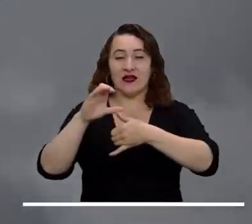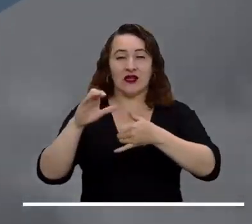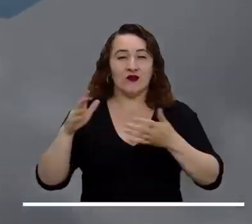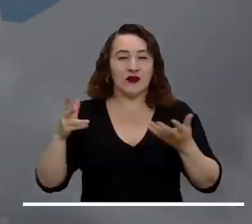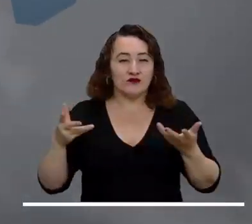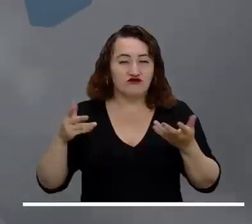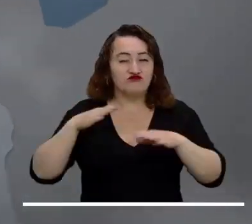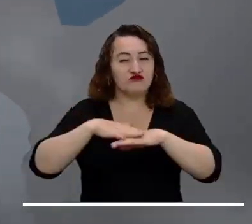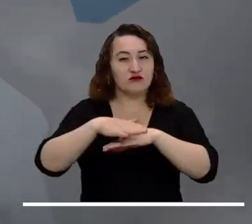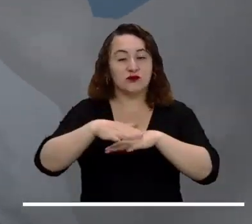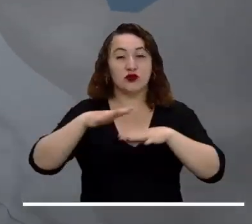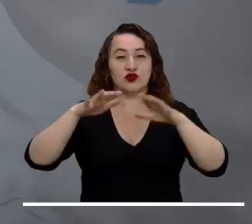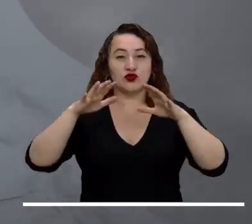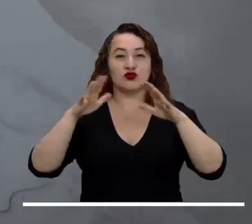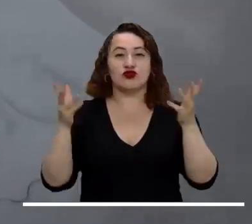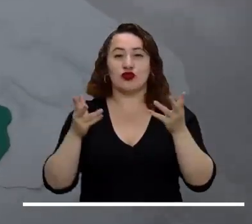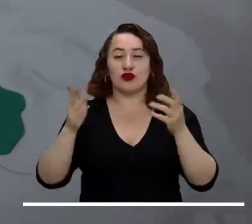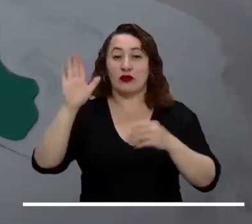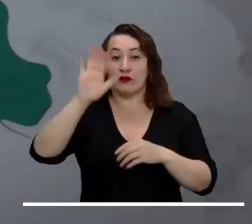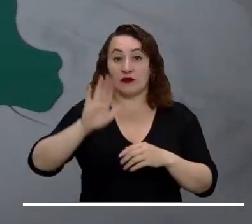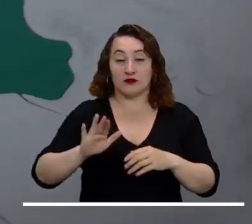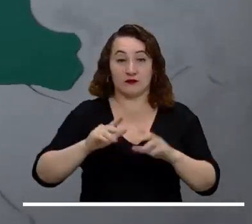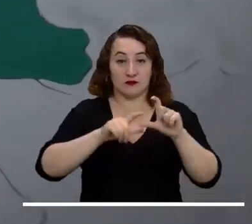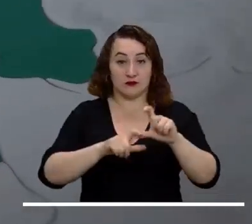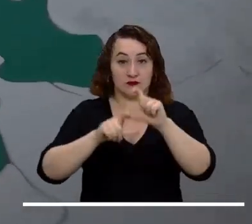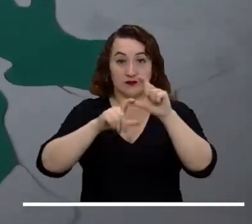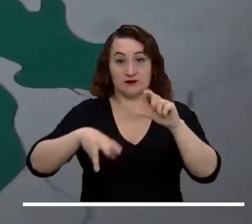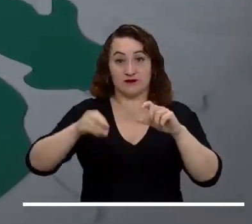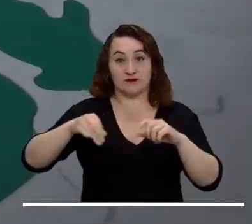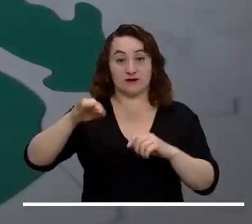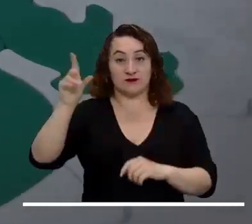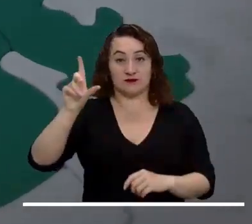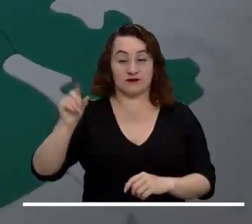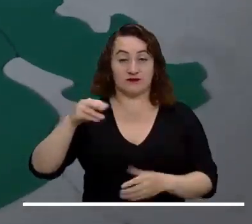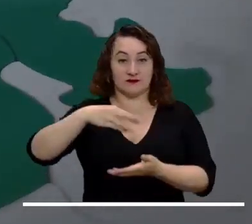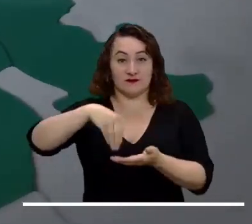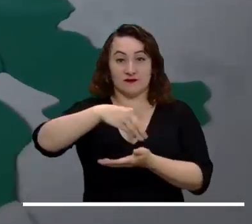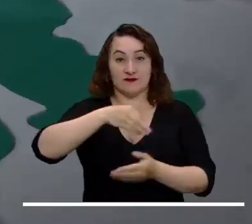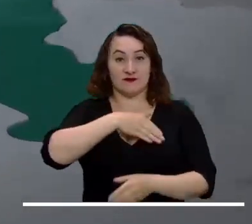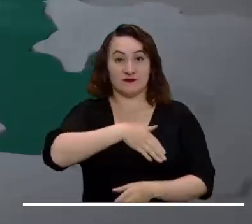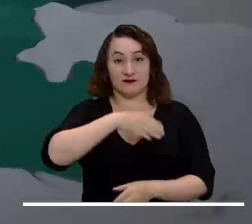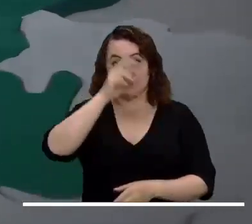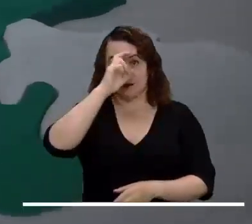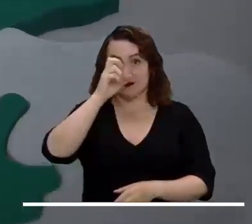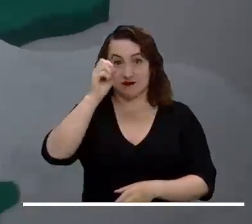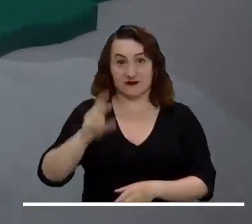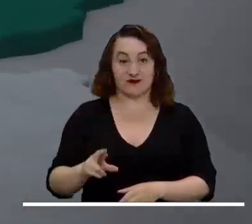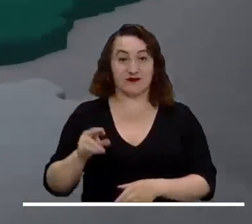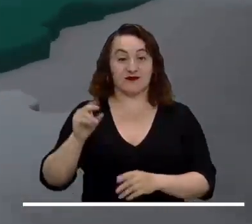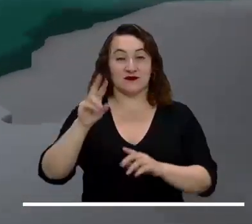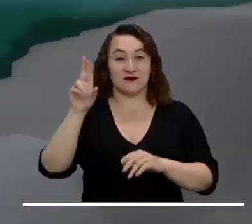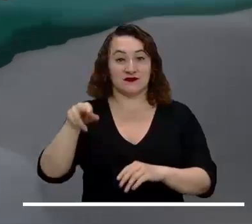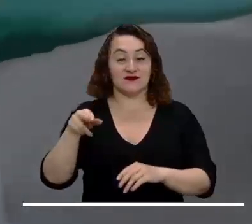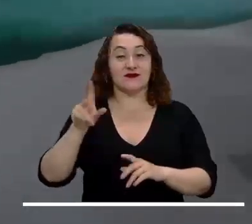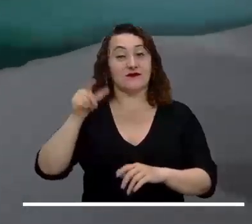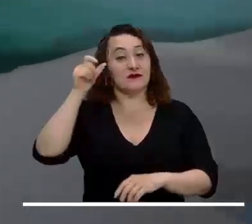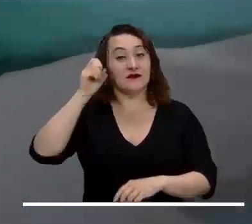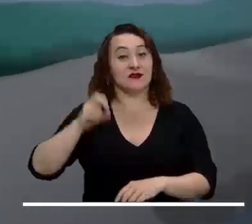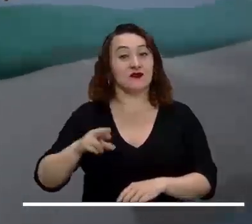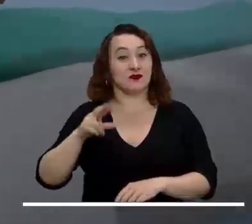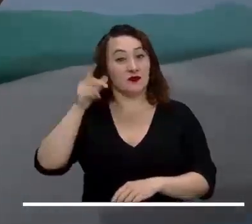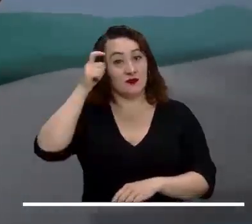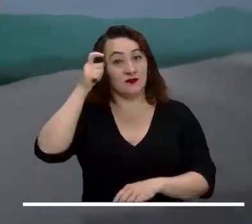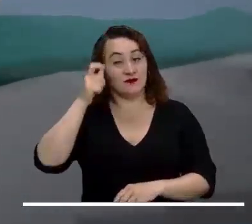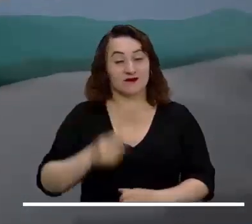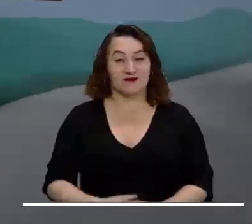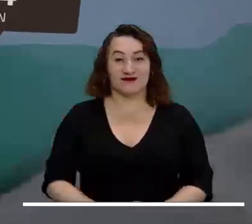experimentarse en los departamentos de La Guajira, Magdalena, Cesar, Atlántico, Bolívar, Norte y Sur de Sucre y Sur de Córdoba.